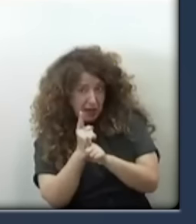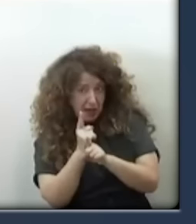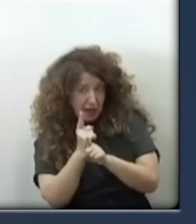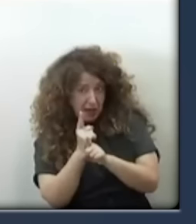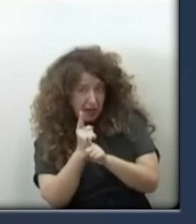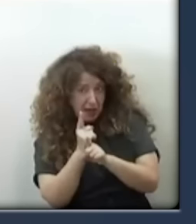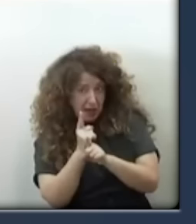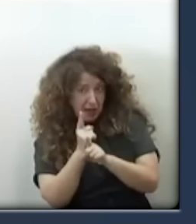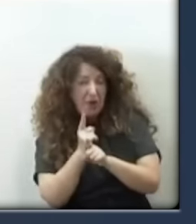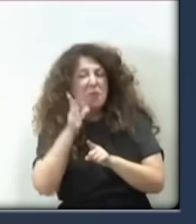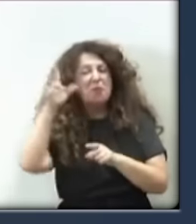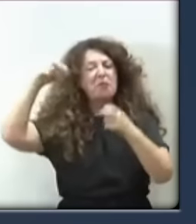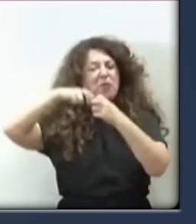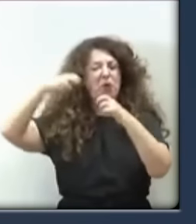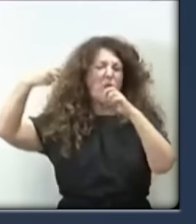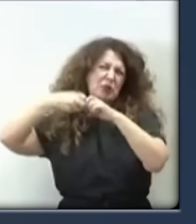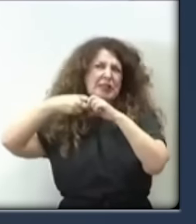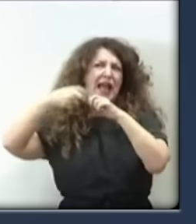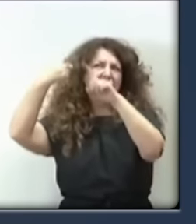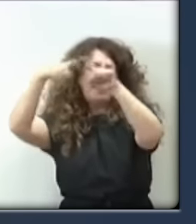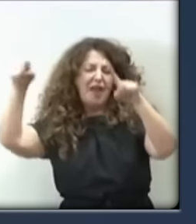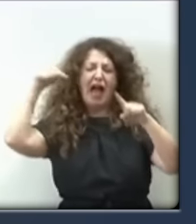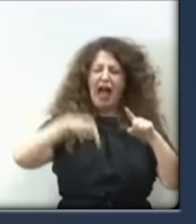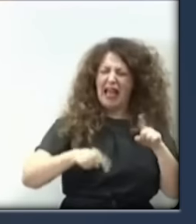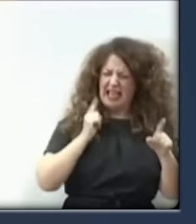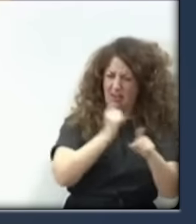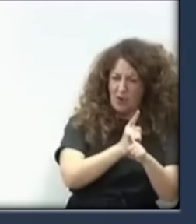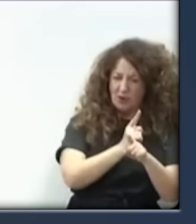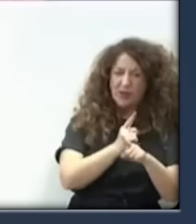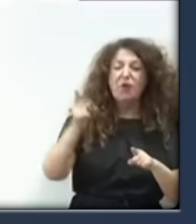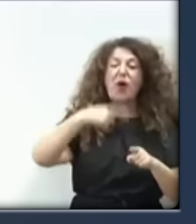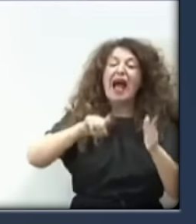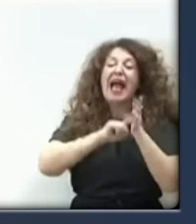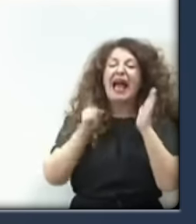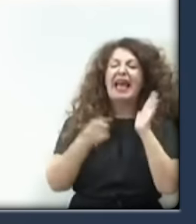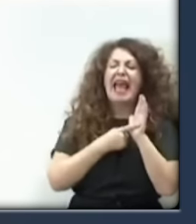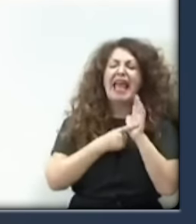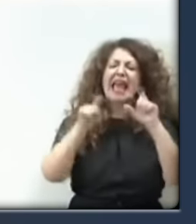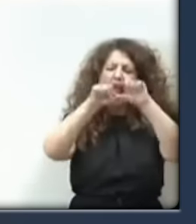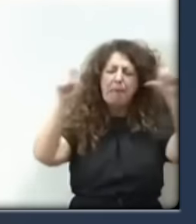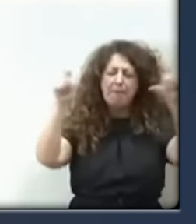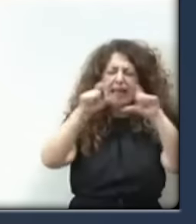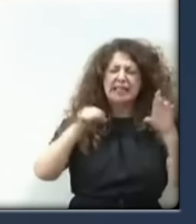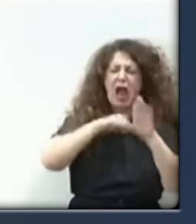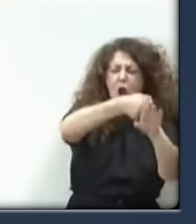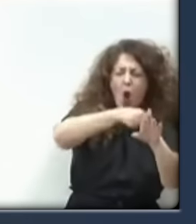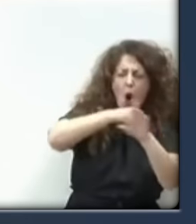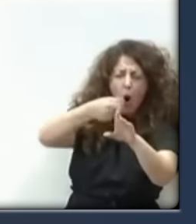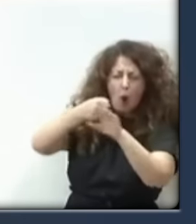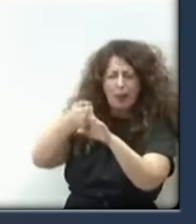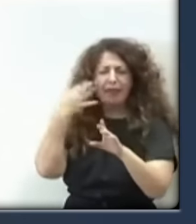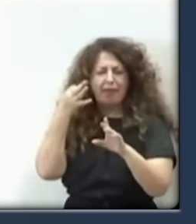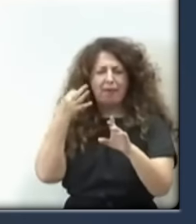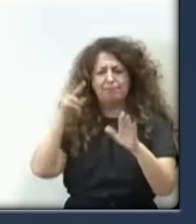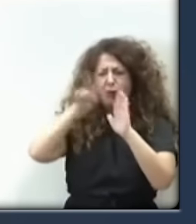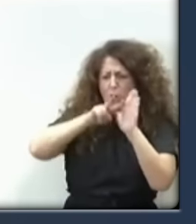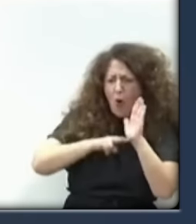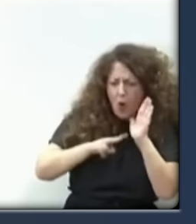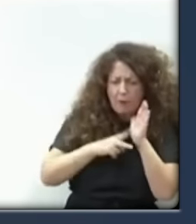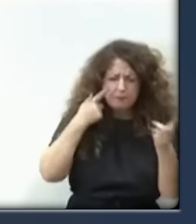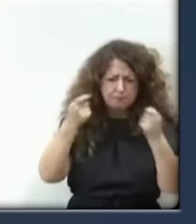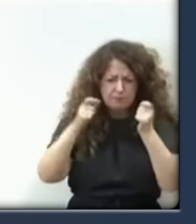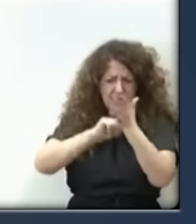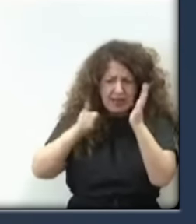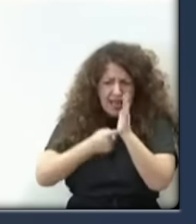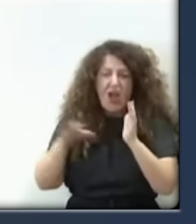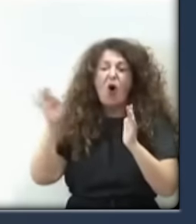publicidad institucional. Están en contra de una ley de lobby que lo regule. Están en contra de una modificación del reglamento de las cámaras